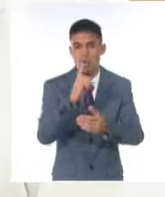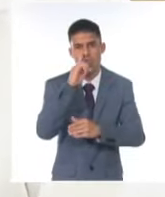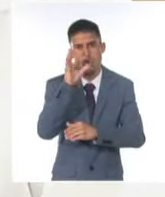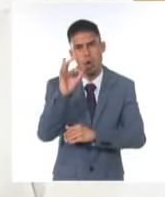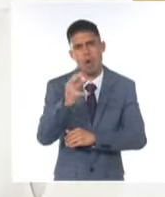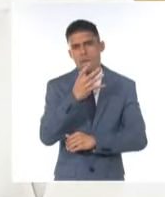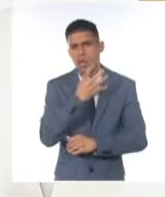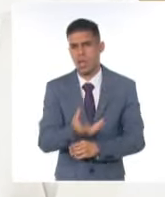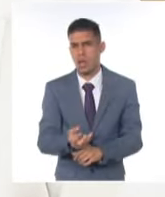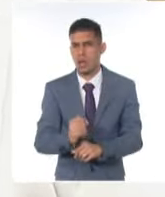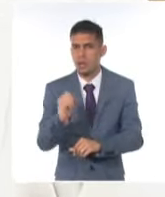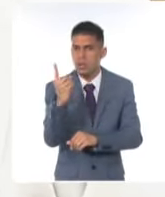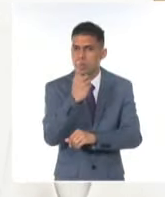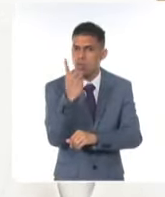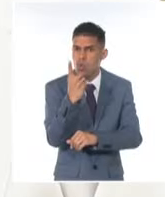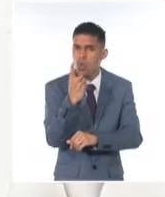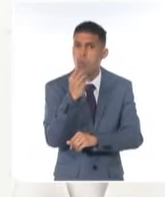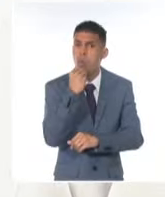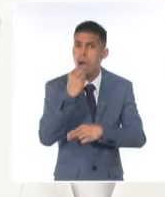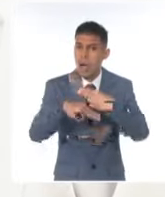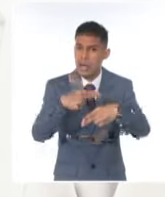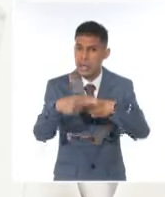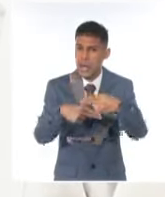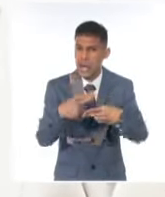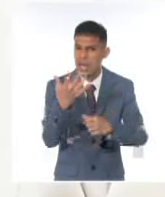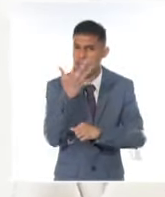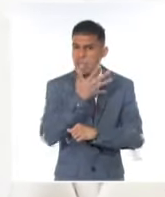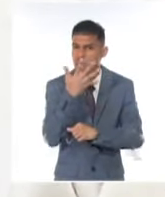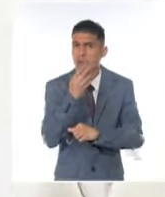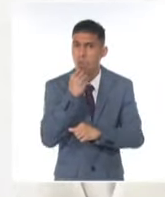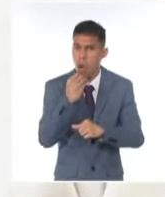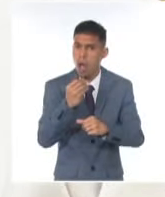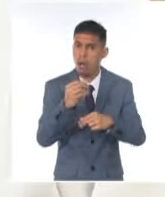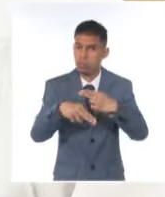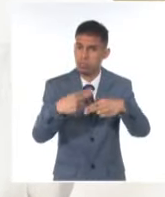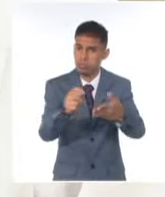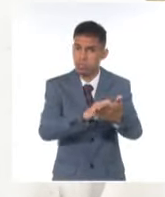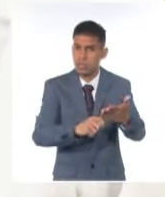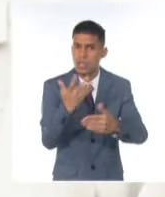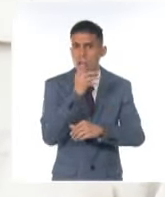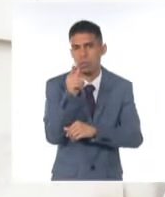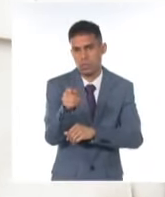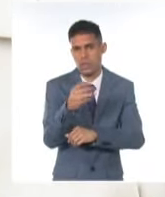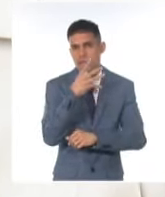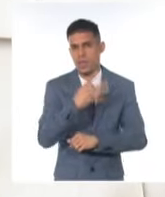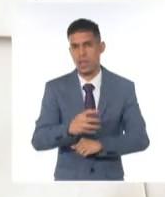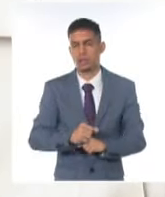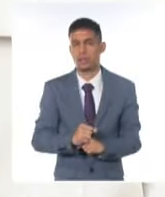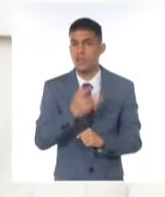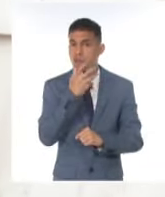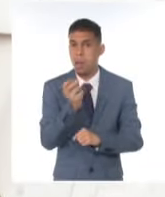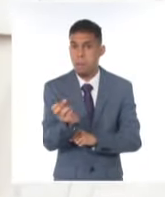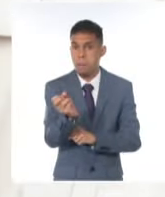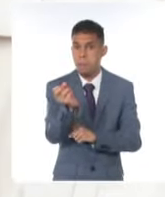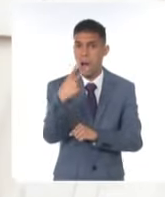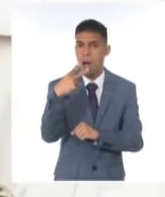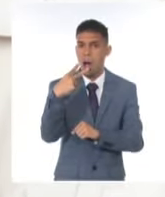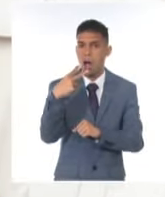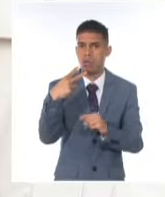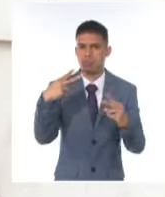que le puede hacer el prólogo a ese libro es usted. Fidel me miró con la mirada esa